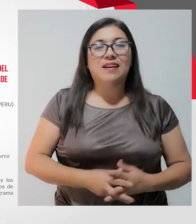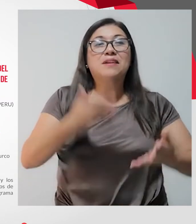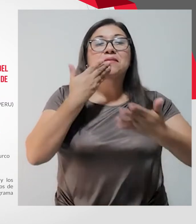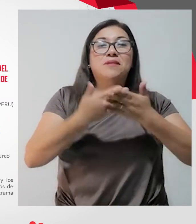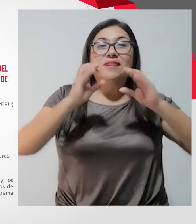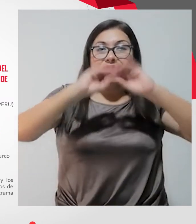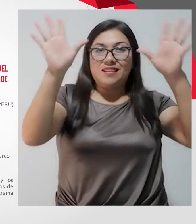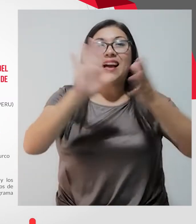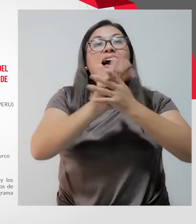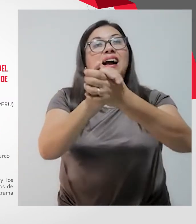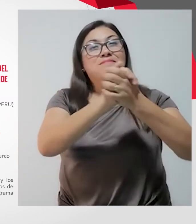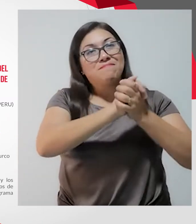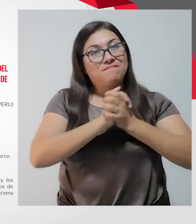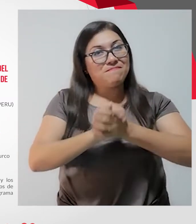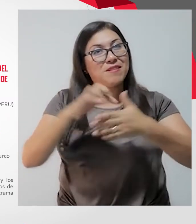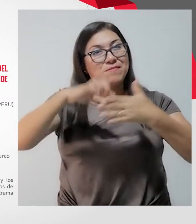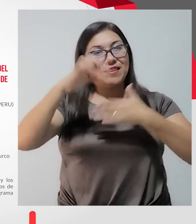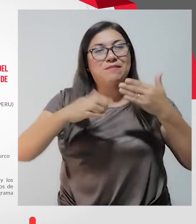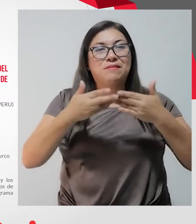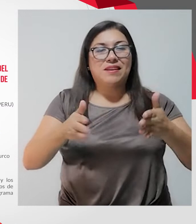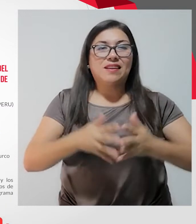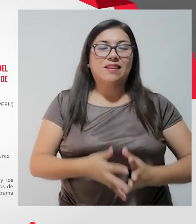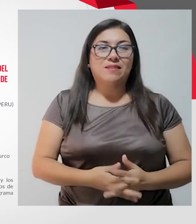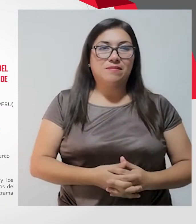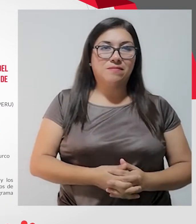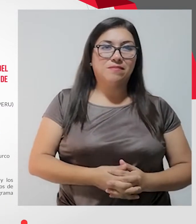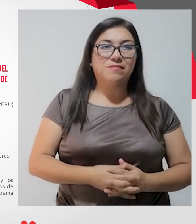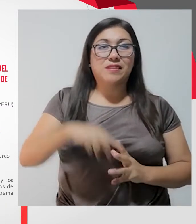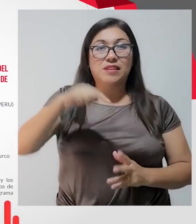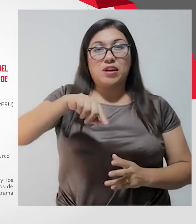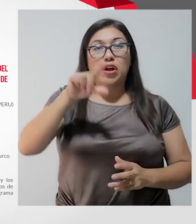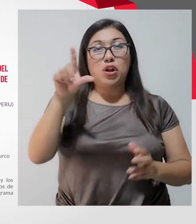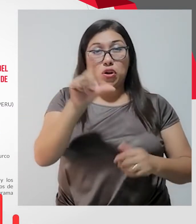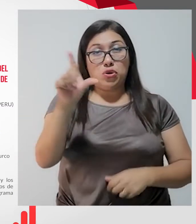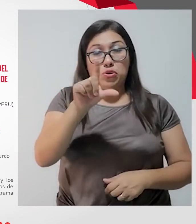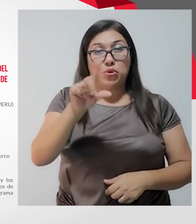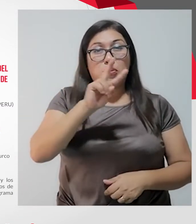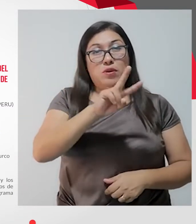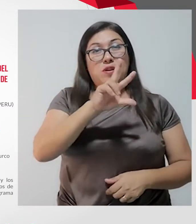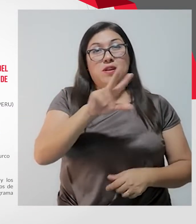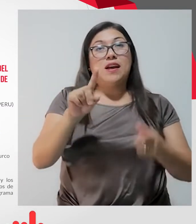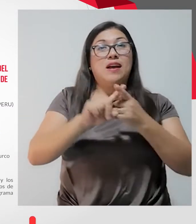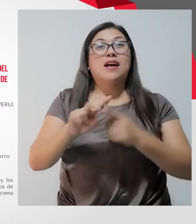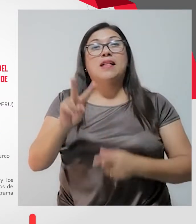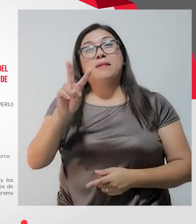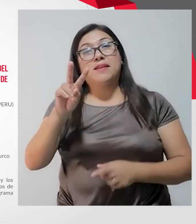Buenos días, amigos de Sin Barrera. Desde el lunes 23 al viernes 27 de mayo,